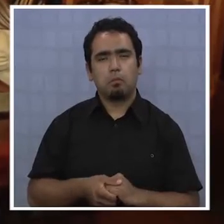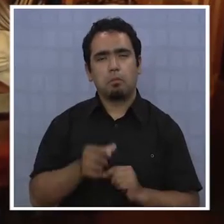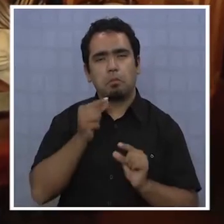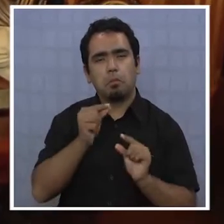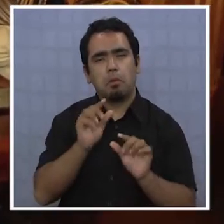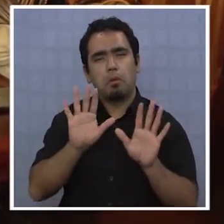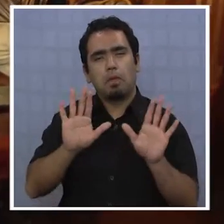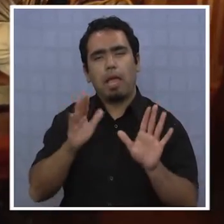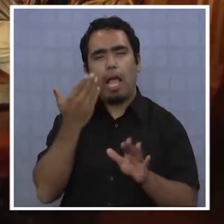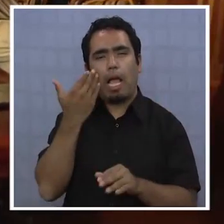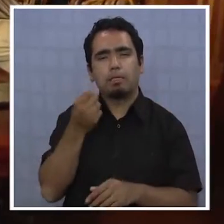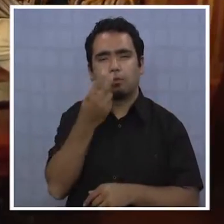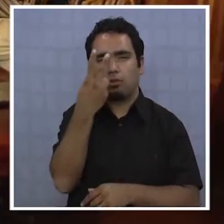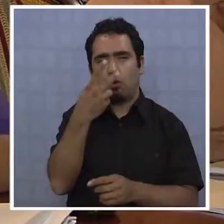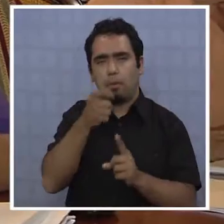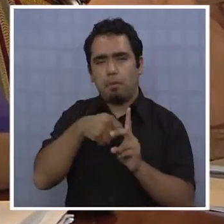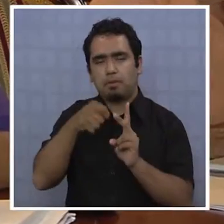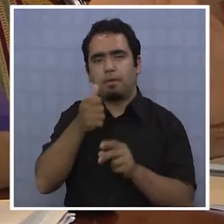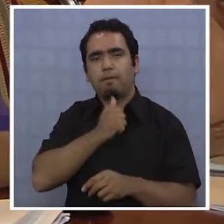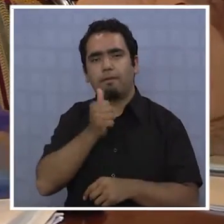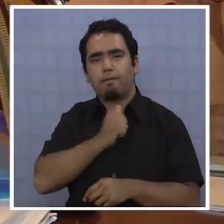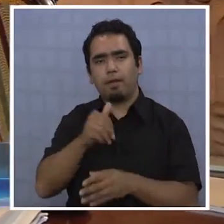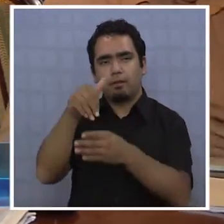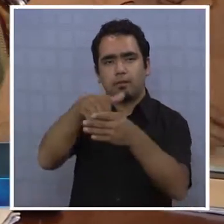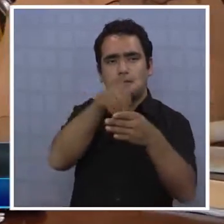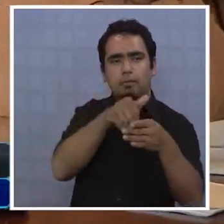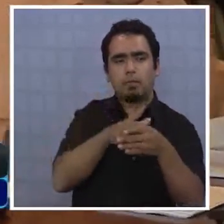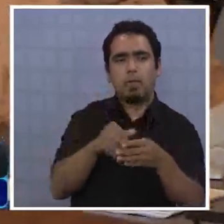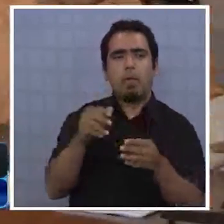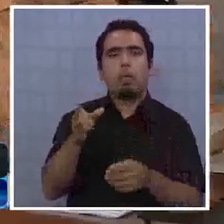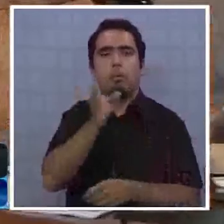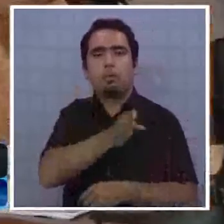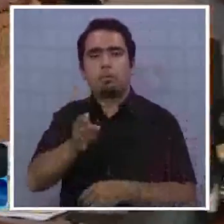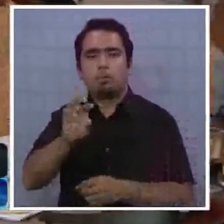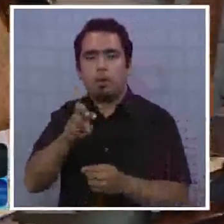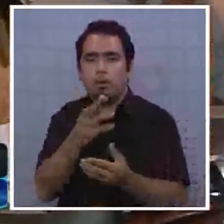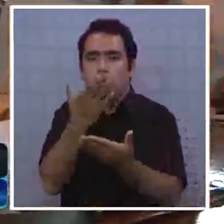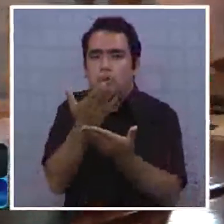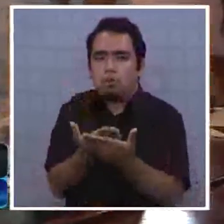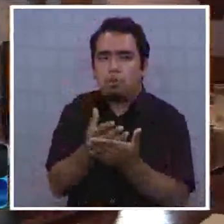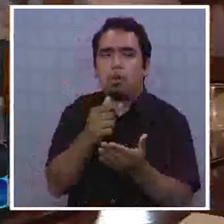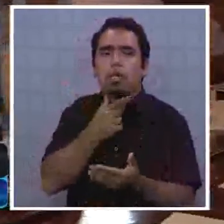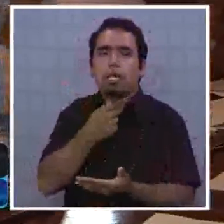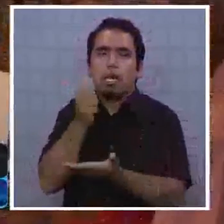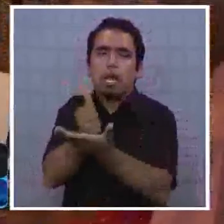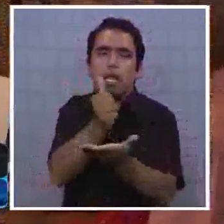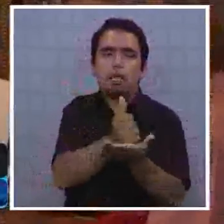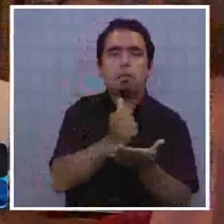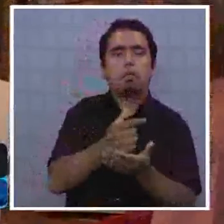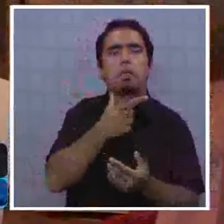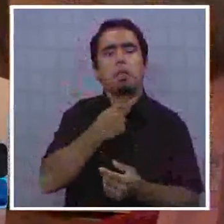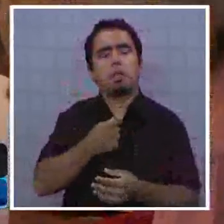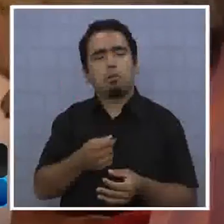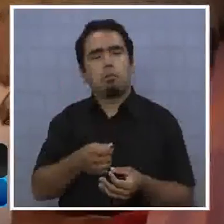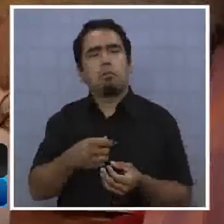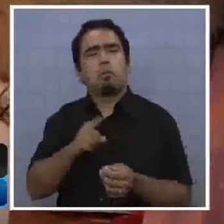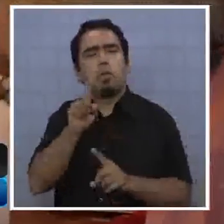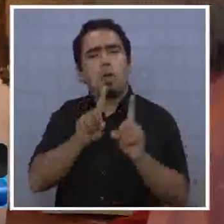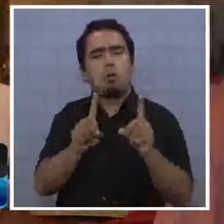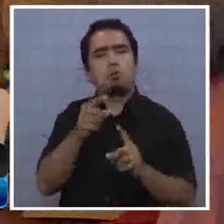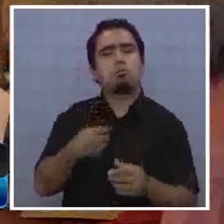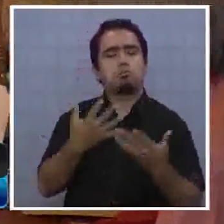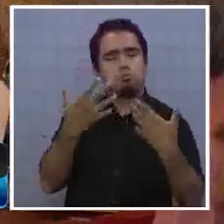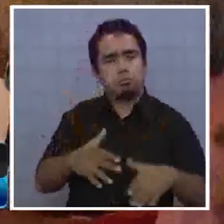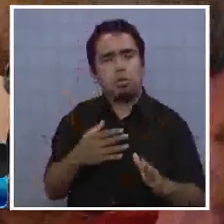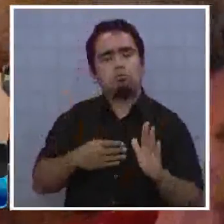A poco más de dos meses de las elecciones municipales, los candidatos a diferentes puestos en la alcaldía explicaron que quieren concretar si